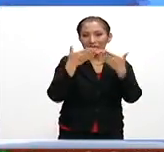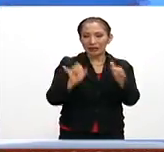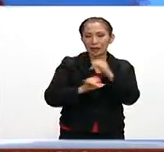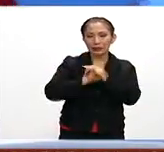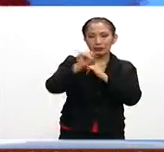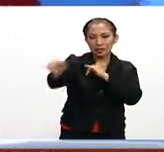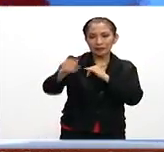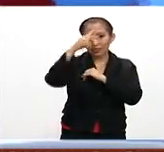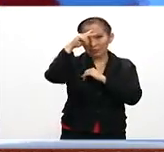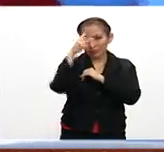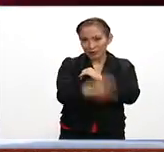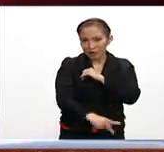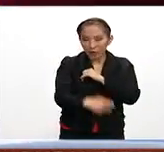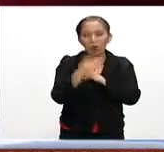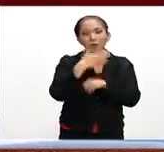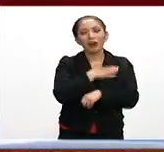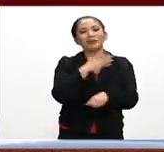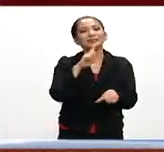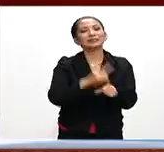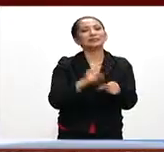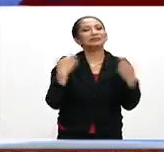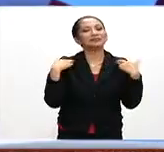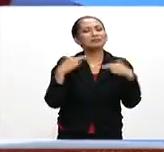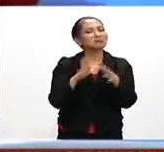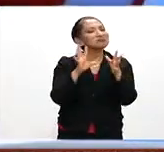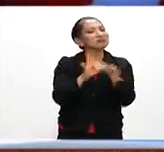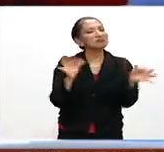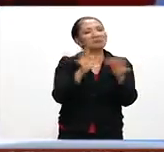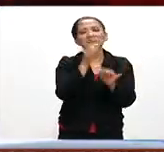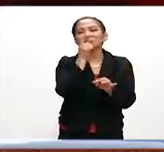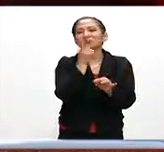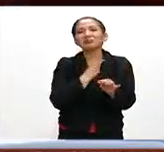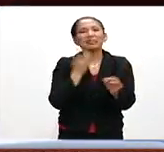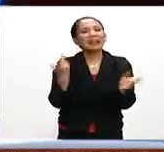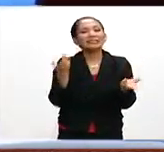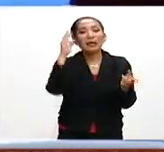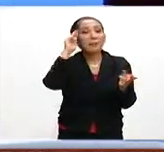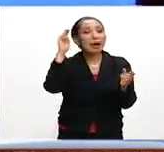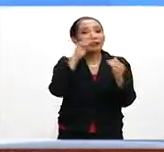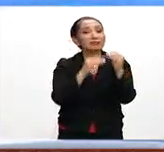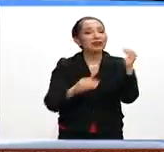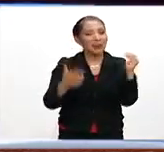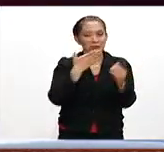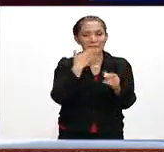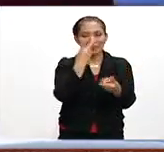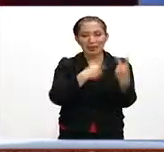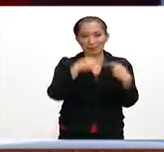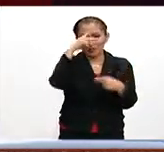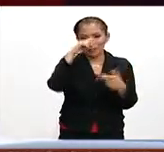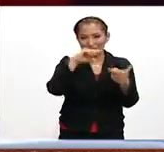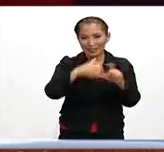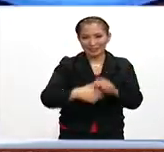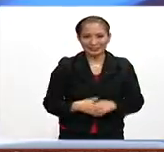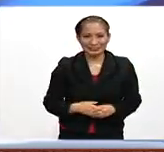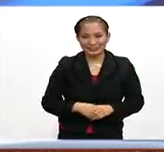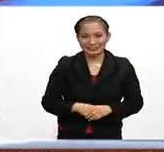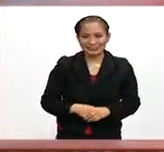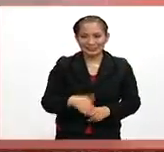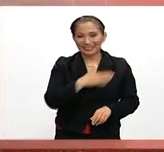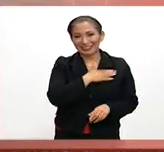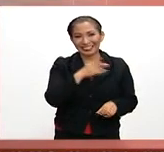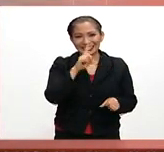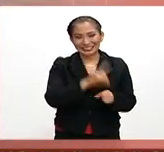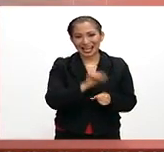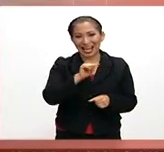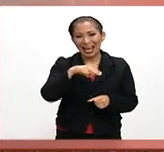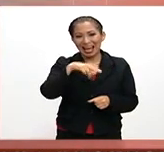Distancia de México. Muy buenos días, maestra. Cuéntenos un poco sobre esta maestría. Por supuesto, bienvenida a México al Día. Muy buenos